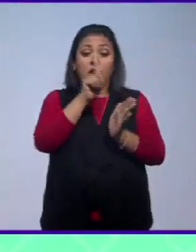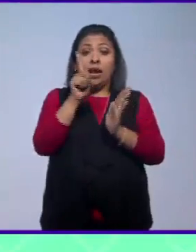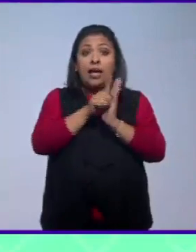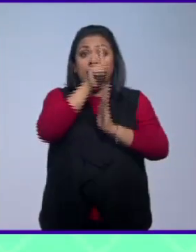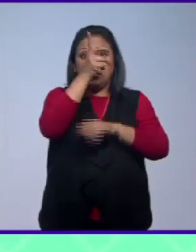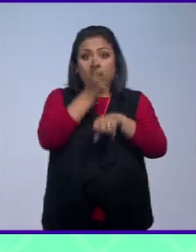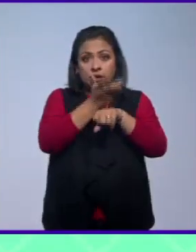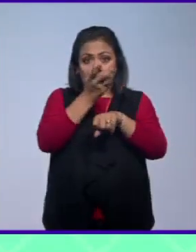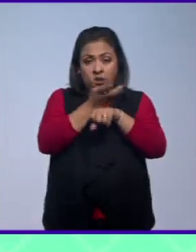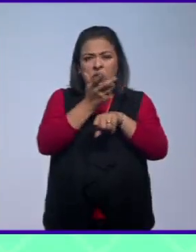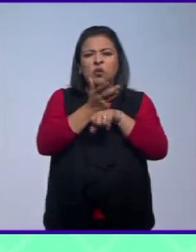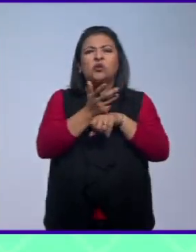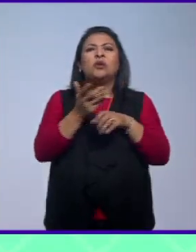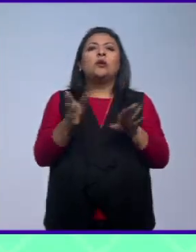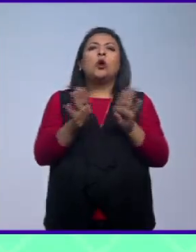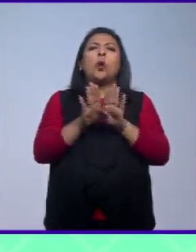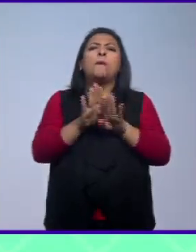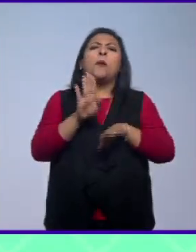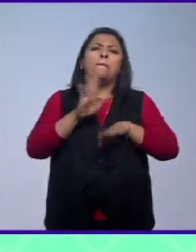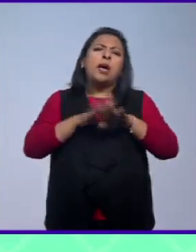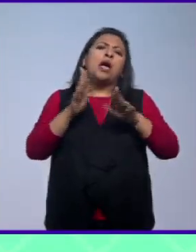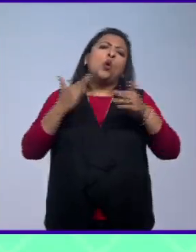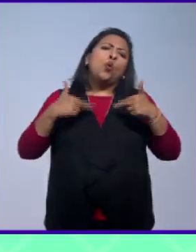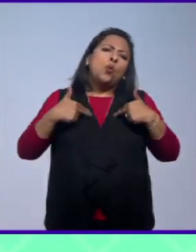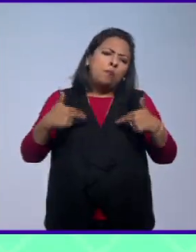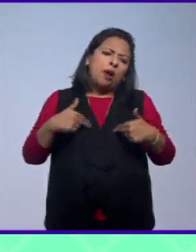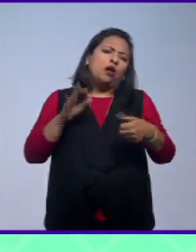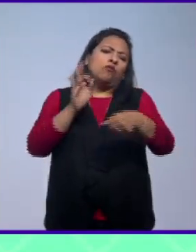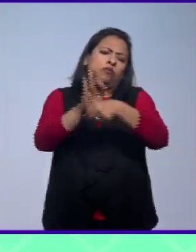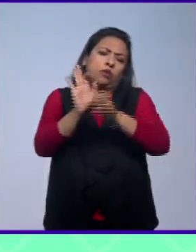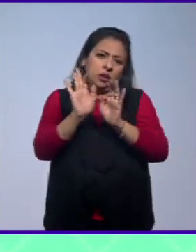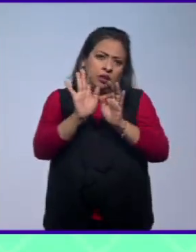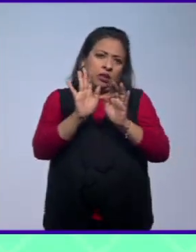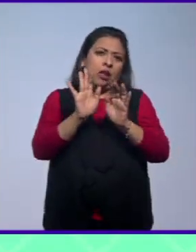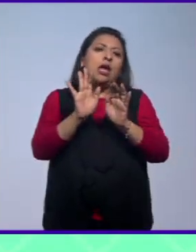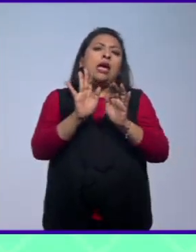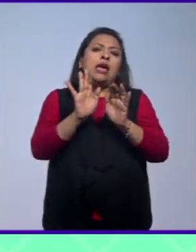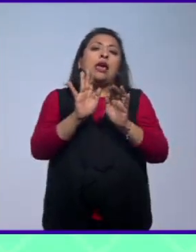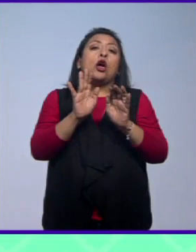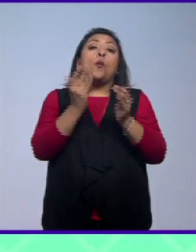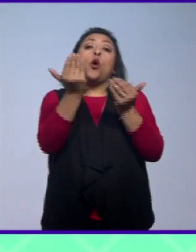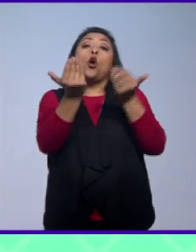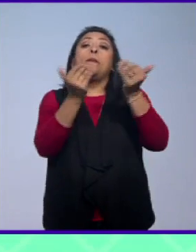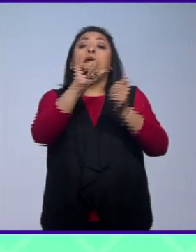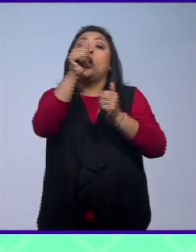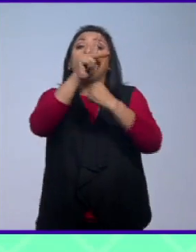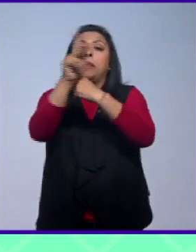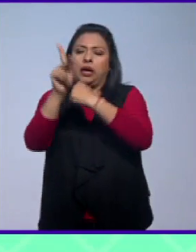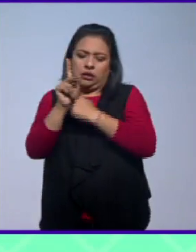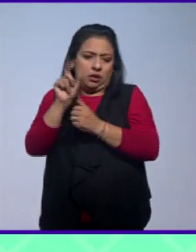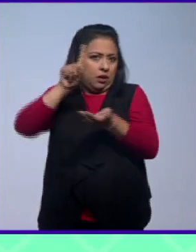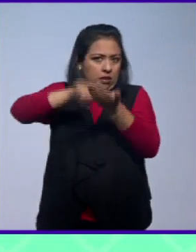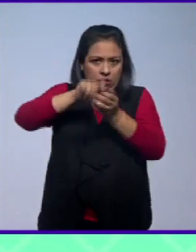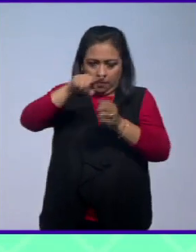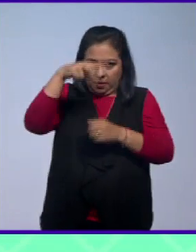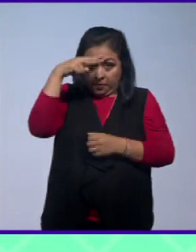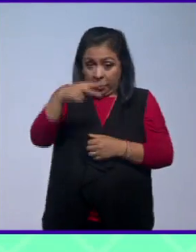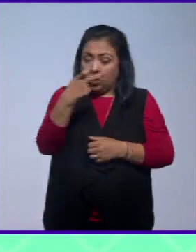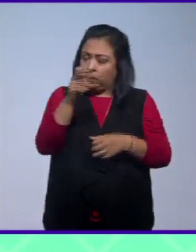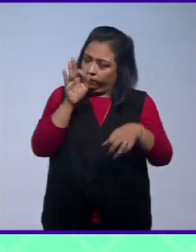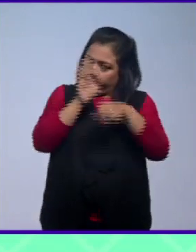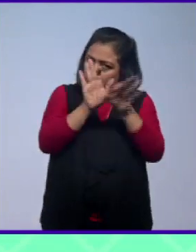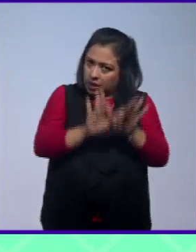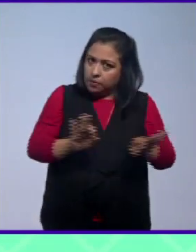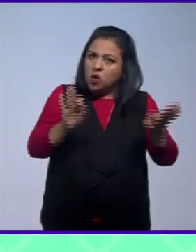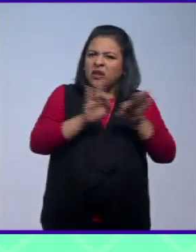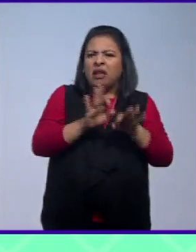estadounidenses en ese sentido son como mucho más humanitarias que las de otros países incluyendo el mexicano eso es una cosa que habría que enfatizar